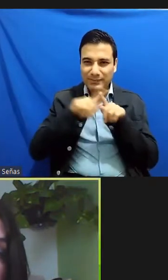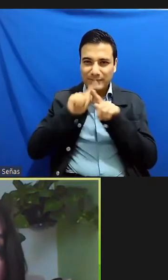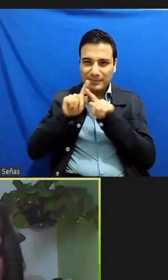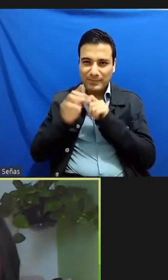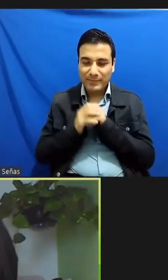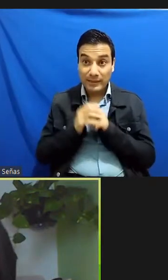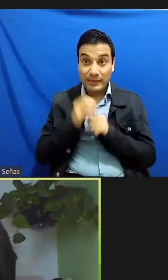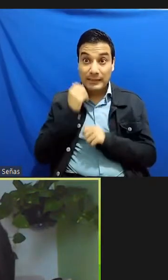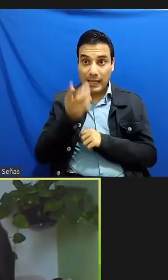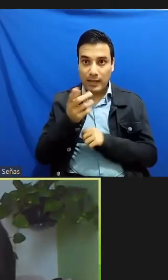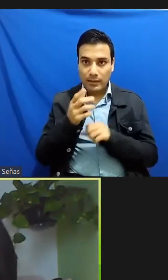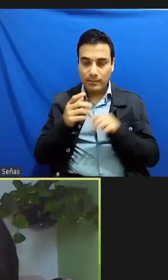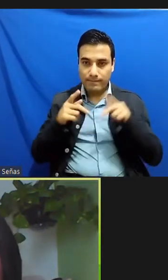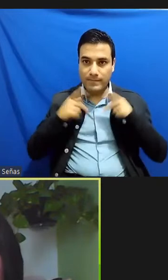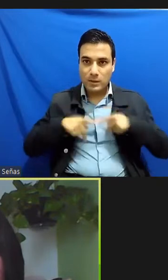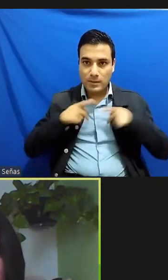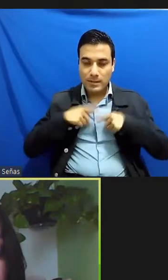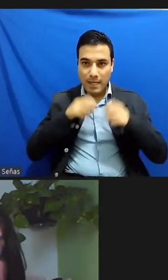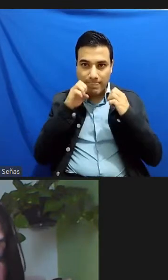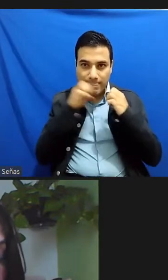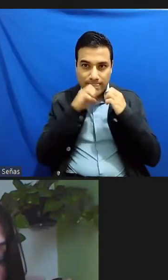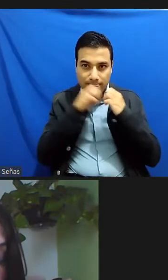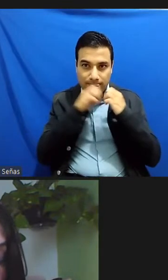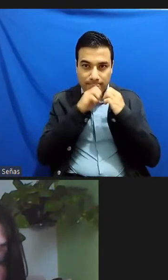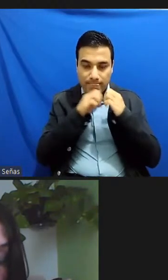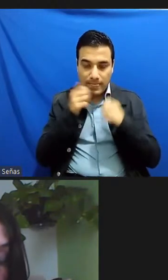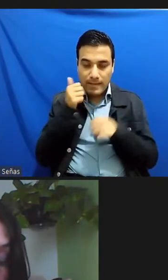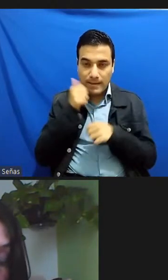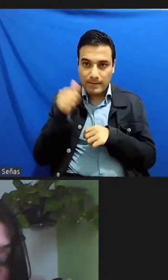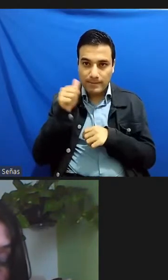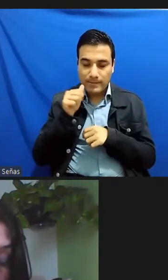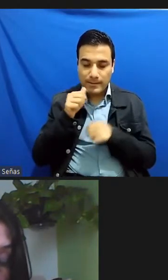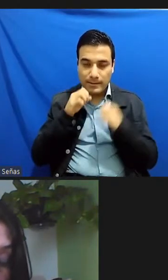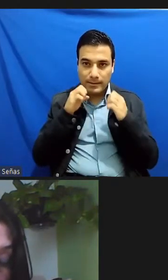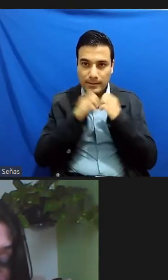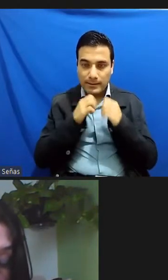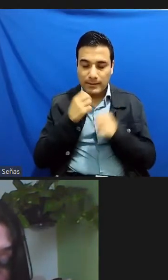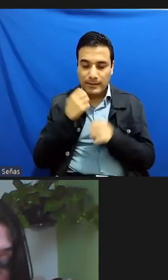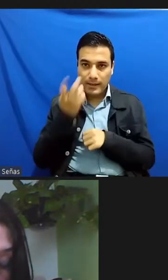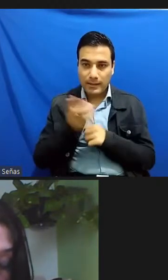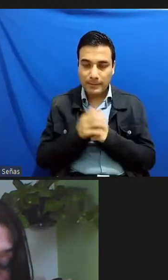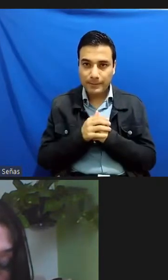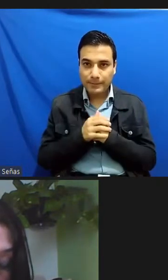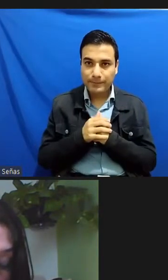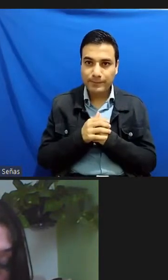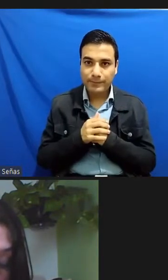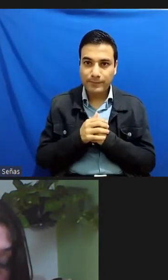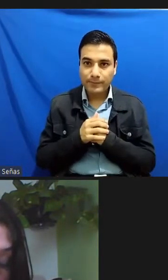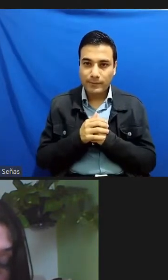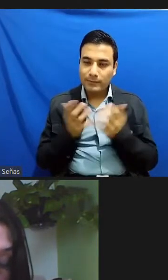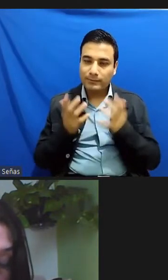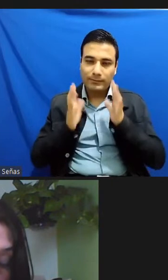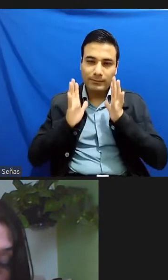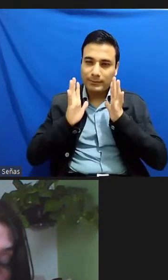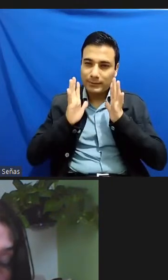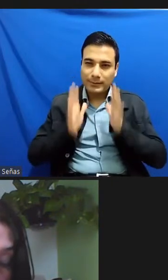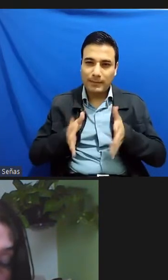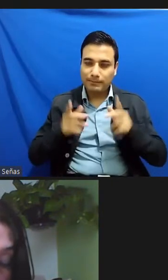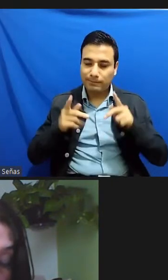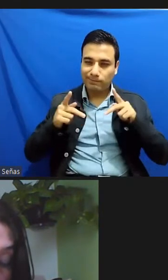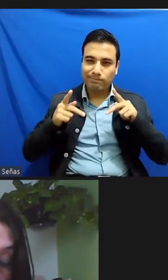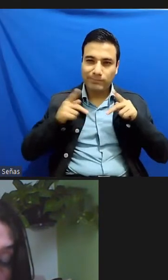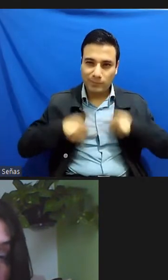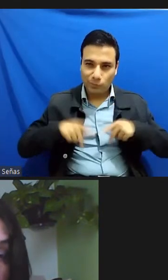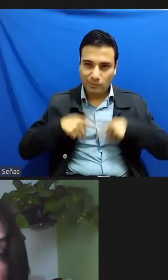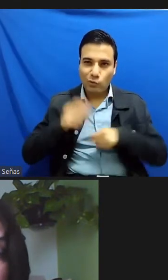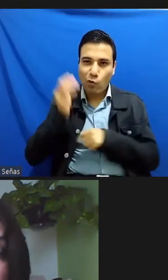engañar a las víctimas ¿no? de estos niños ¿no? este y aparte ya se sabía se tenía conocimiento